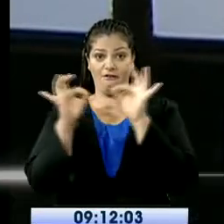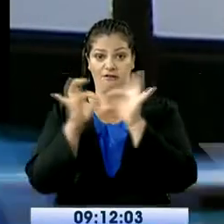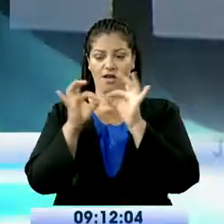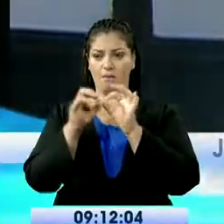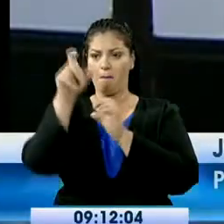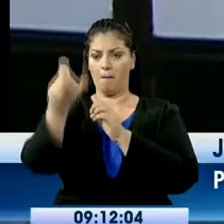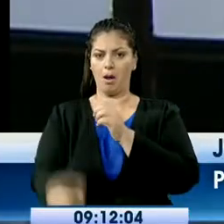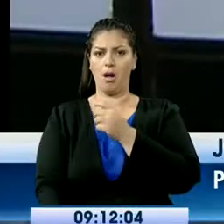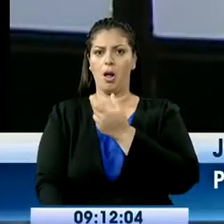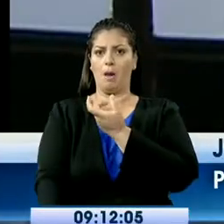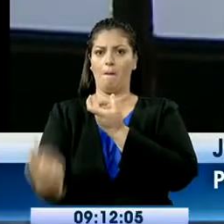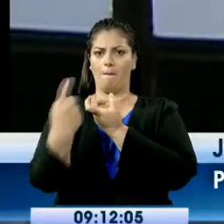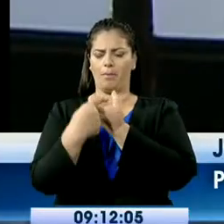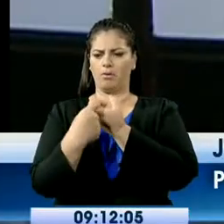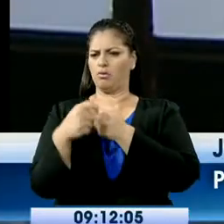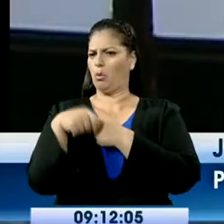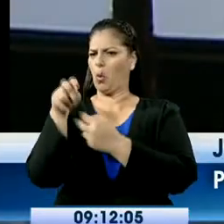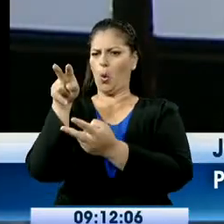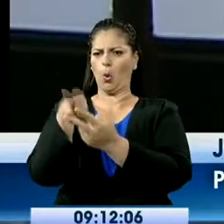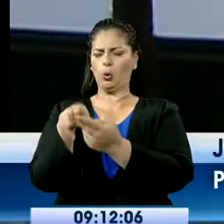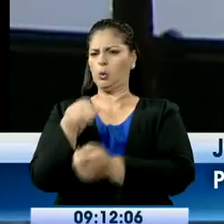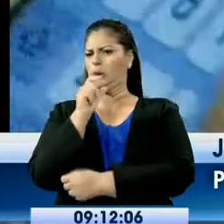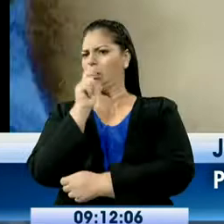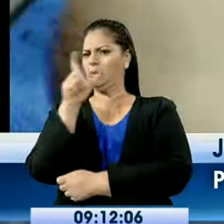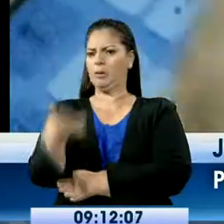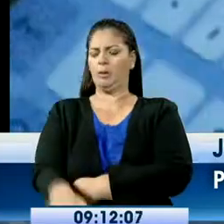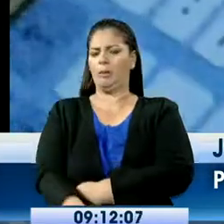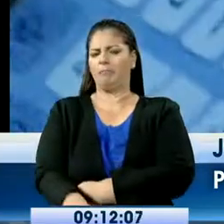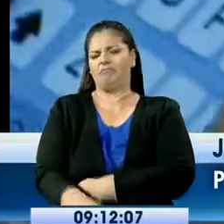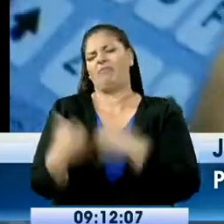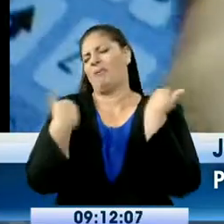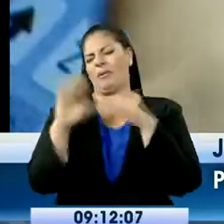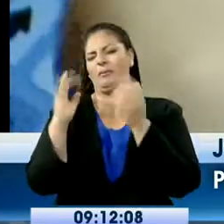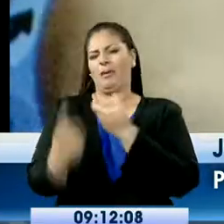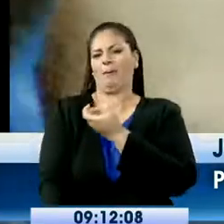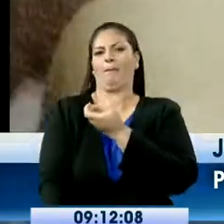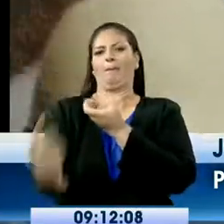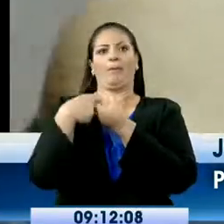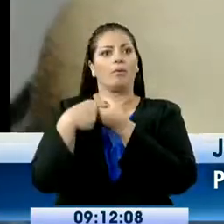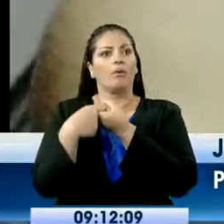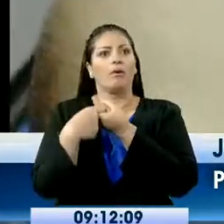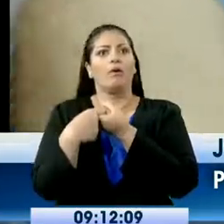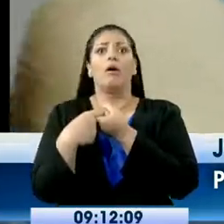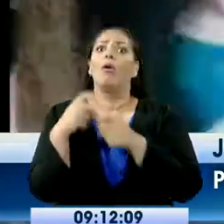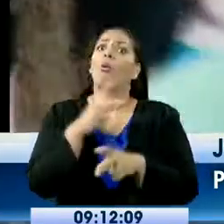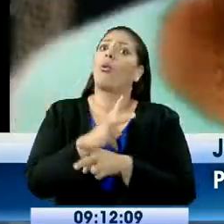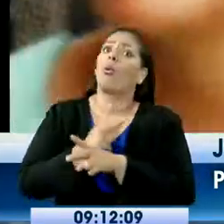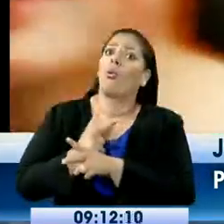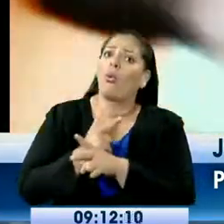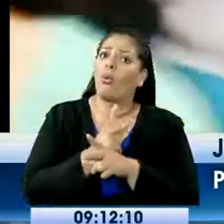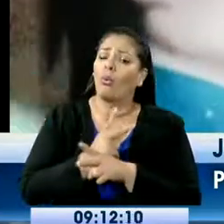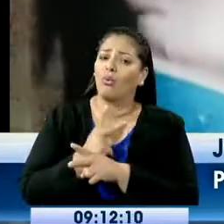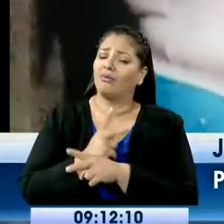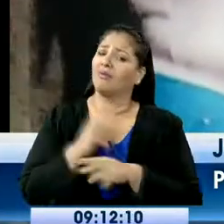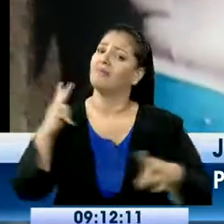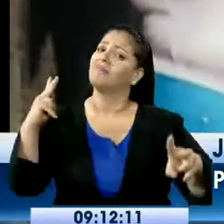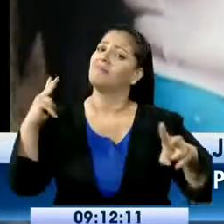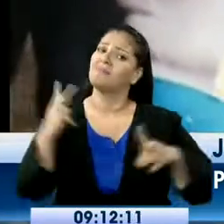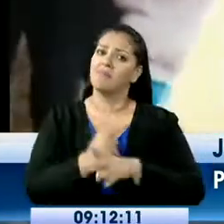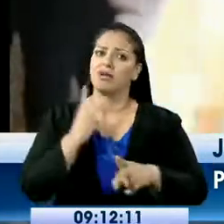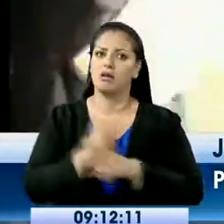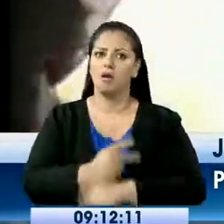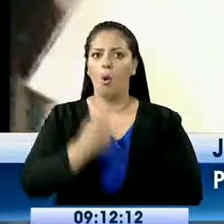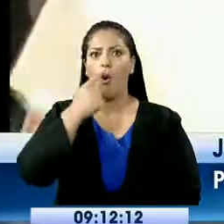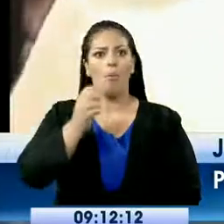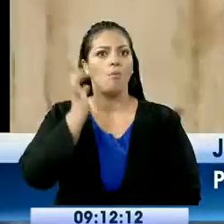Este es el error inicial en algunos casos para caer en las redes de hombres o mujeres